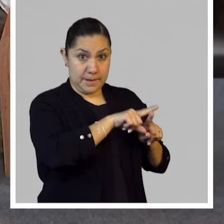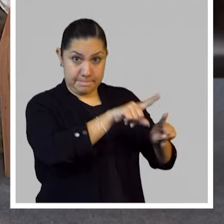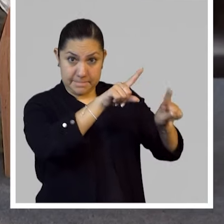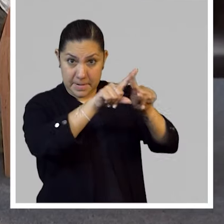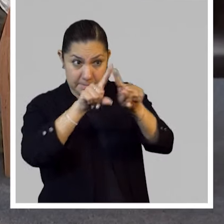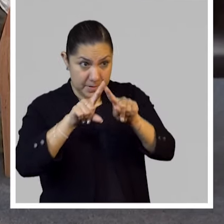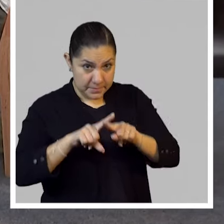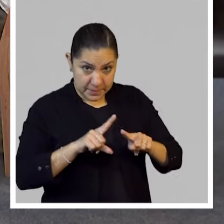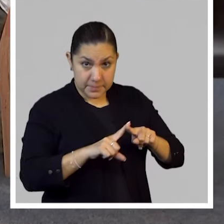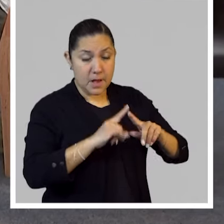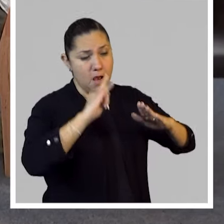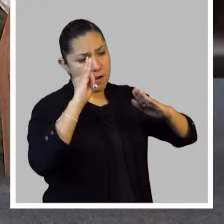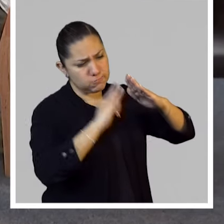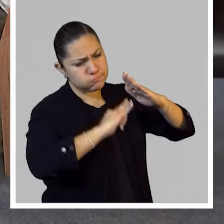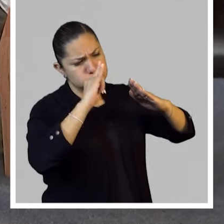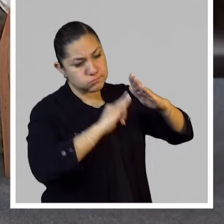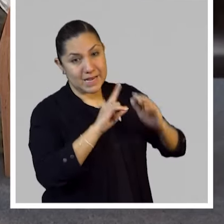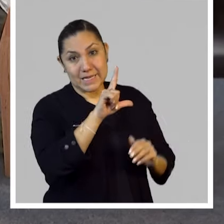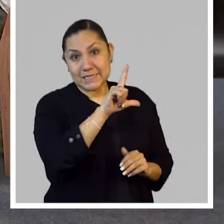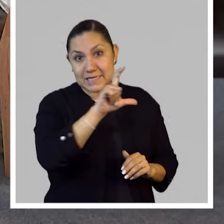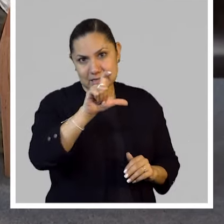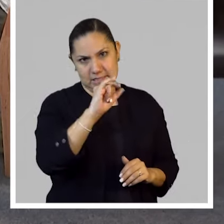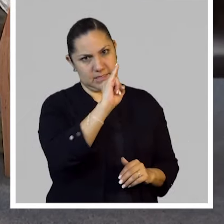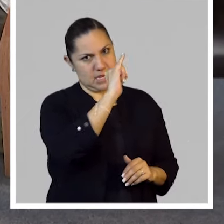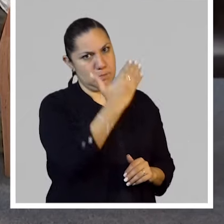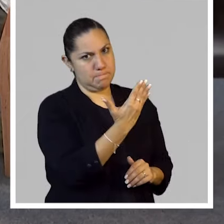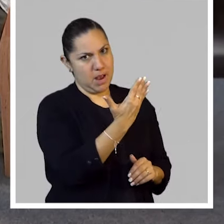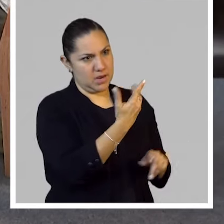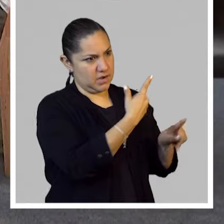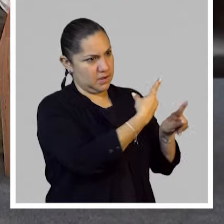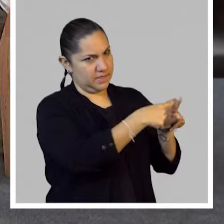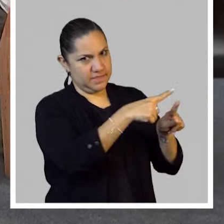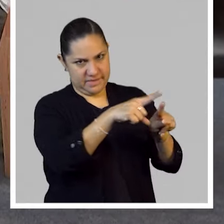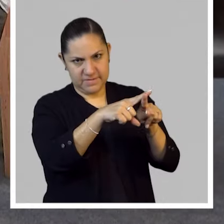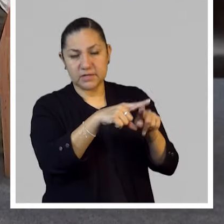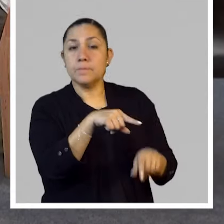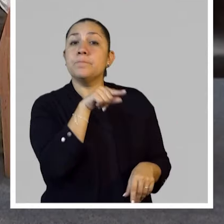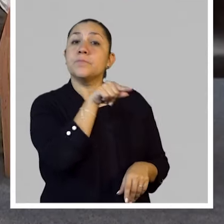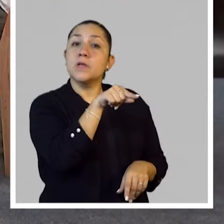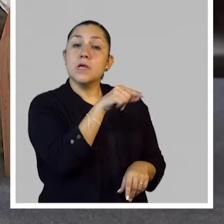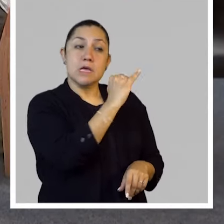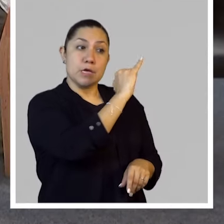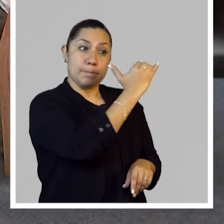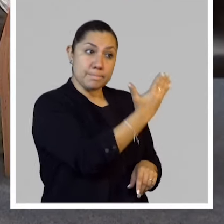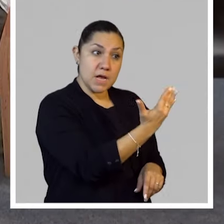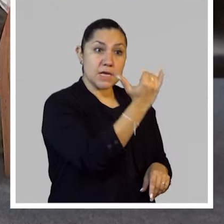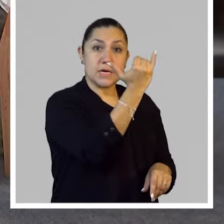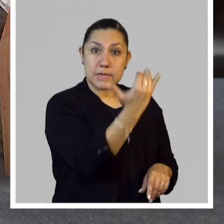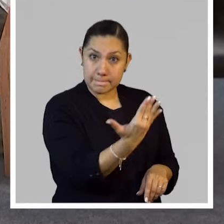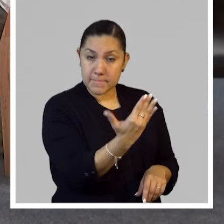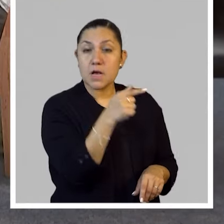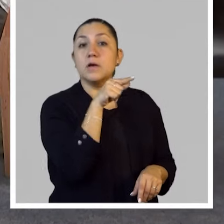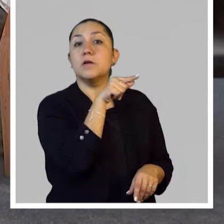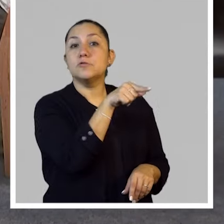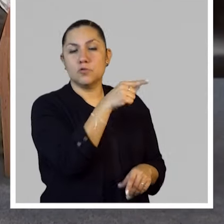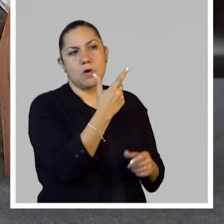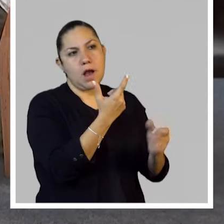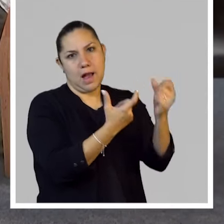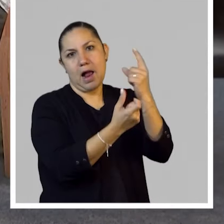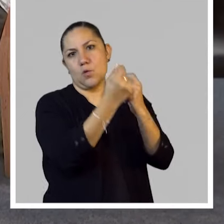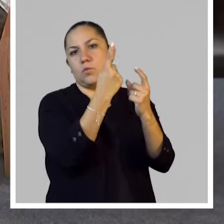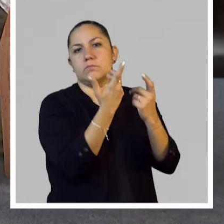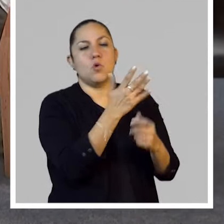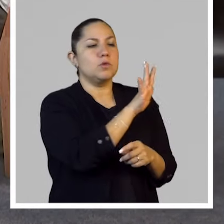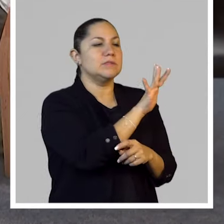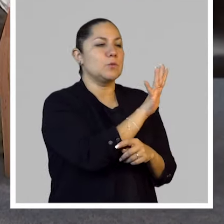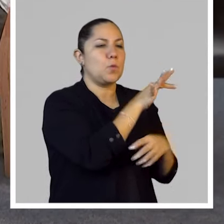tenemos más de 700 imágenes. Ah, no, bueno. Digo, vale la pena decir que algunas de las imágenes corresponden, por ejemplo, a una